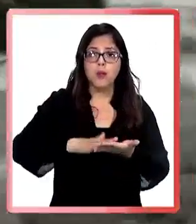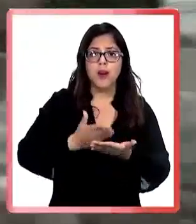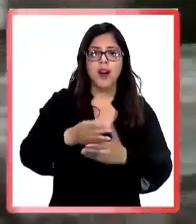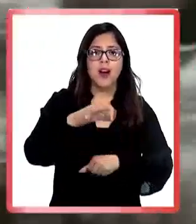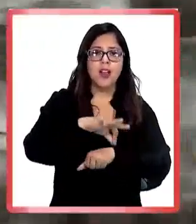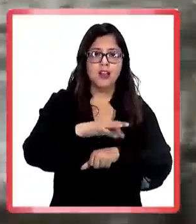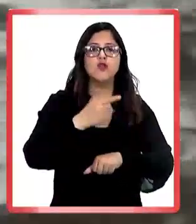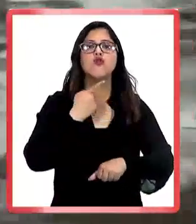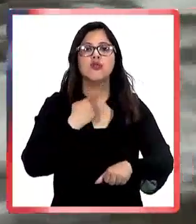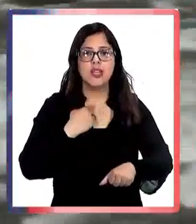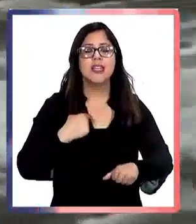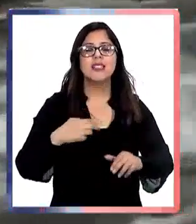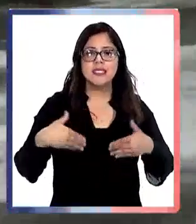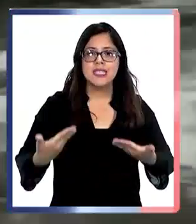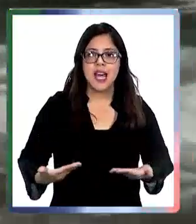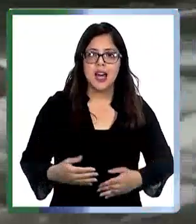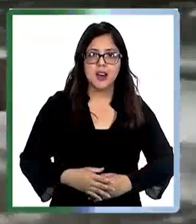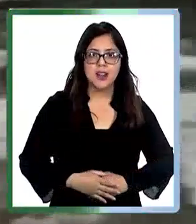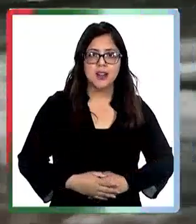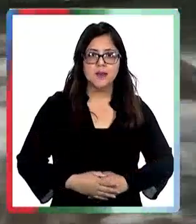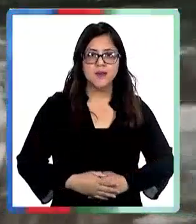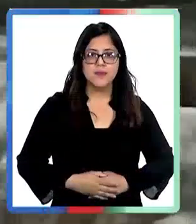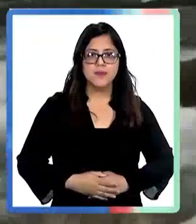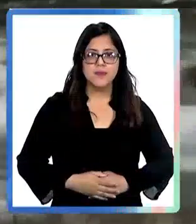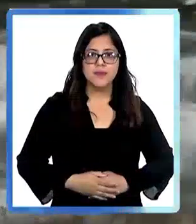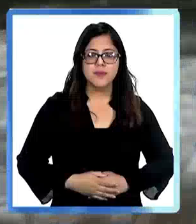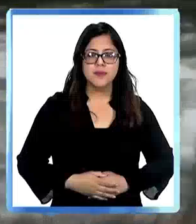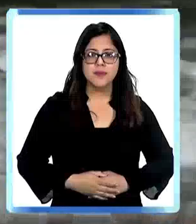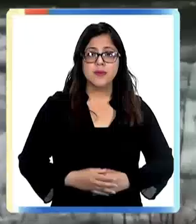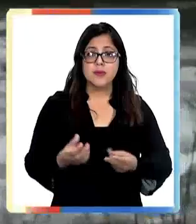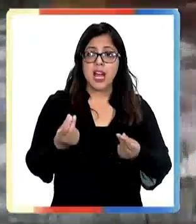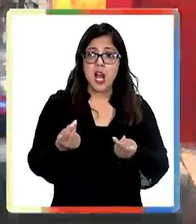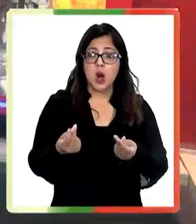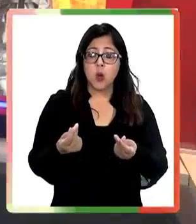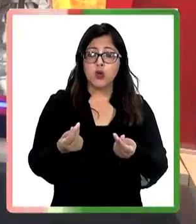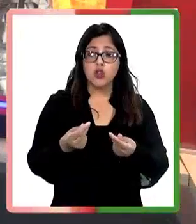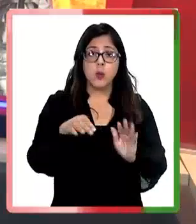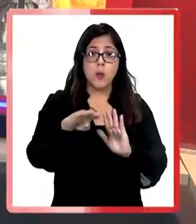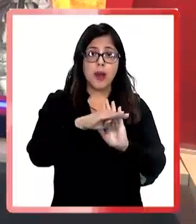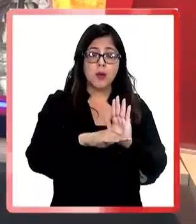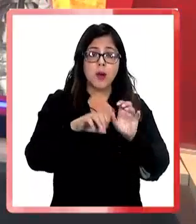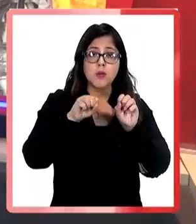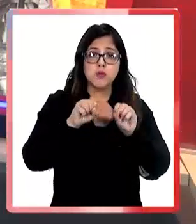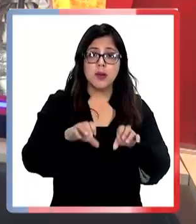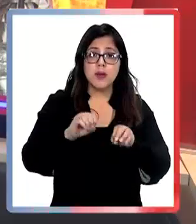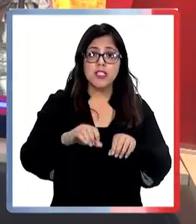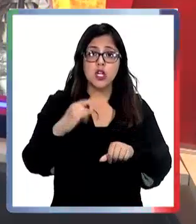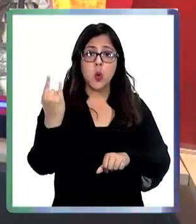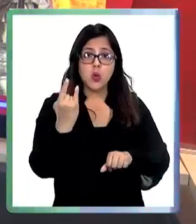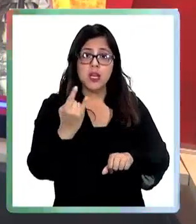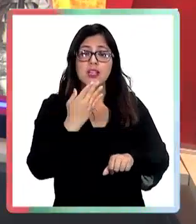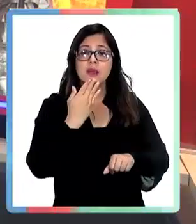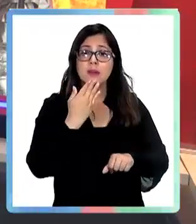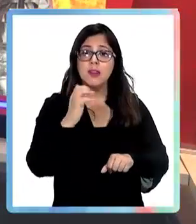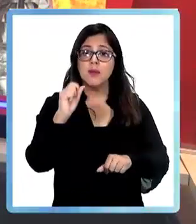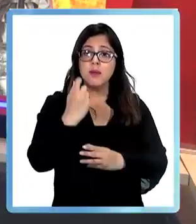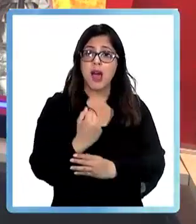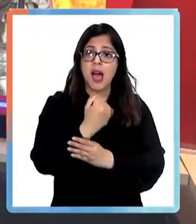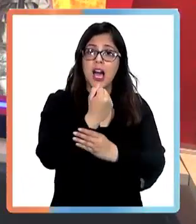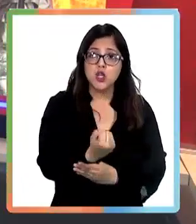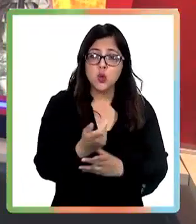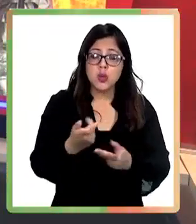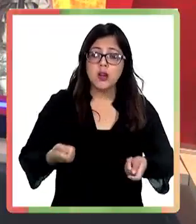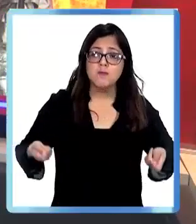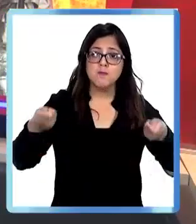primeros auxilios fueron aportados por el Consejo Regional del Maule. Viajamos más al sur porque bomberos de Chile y el